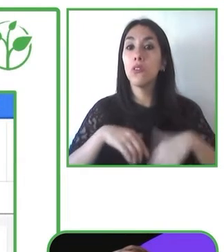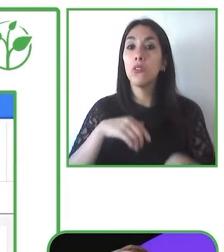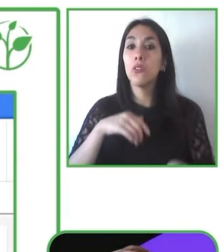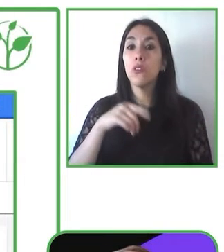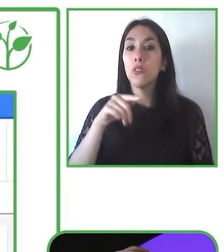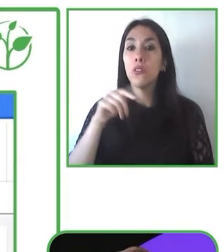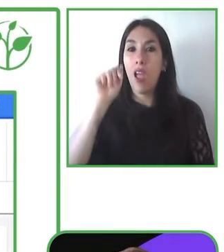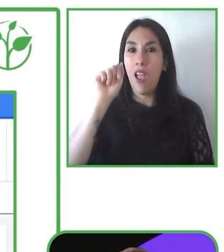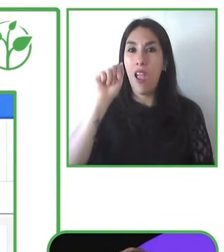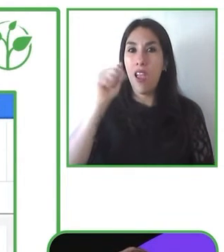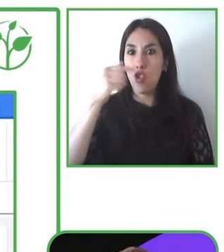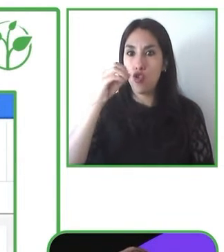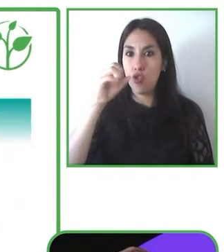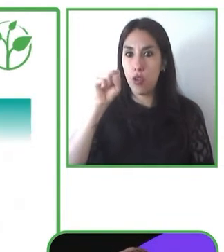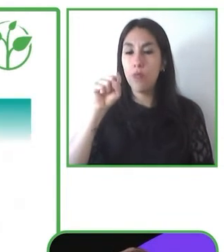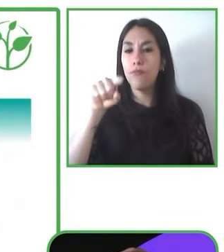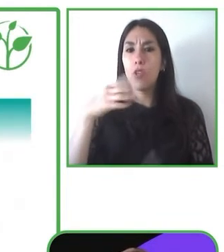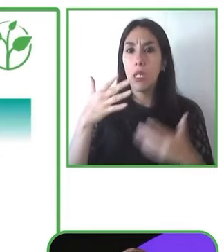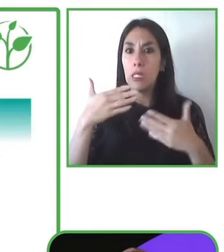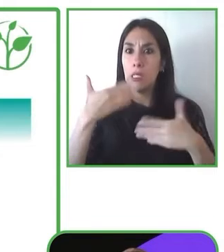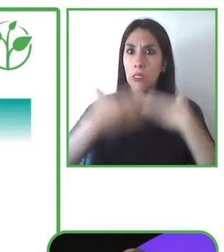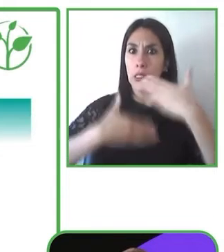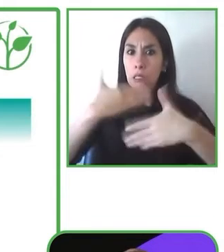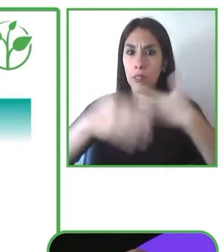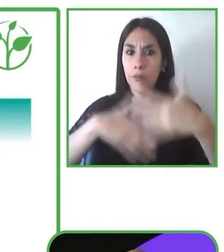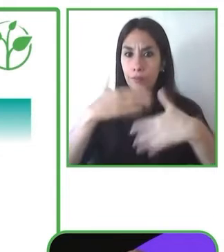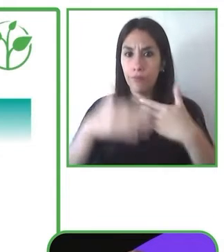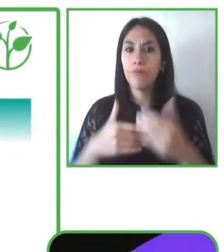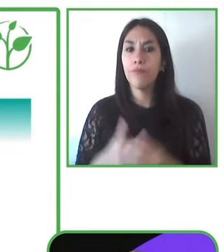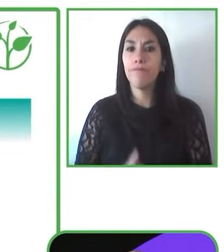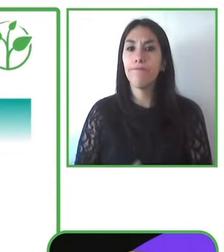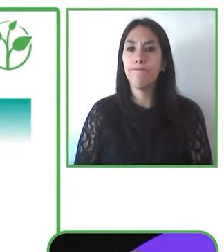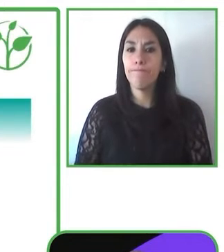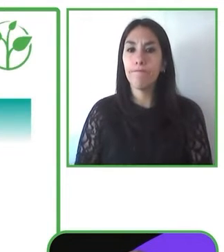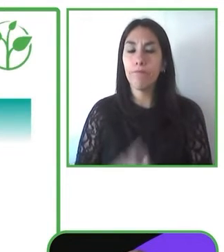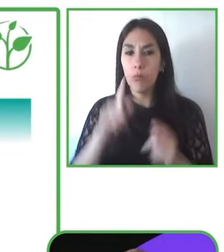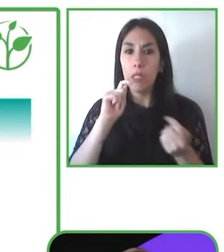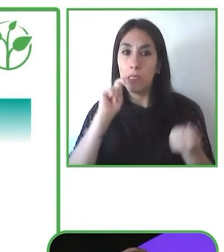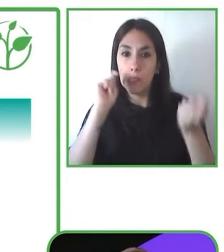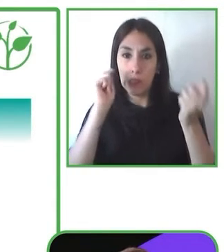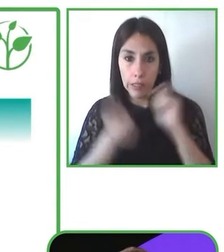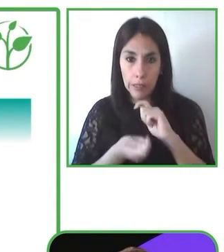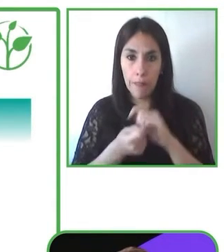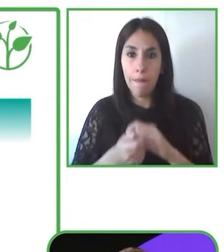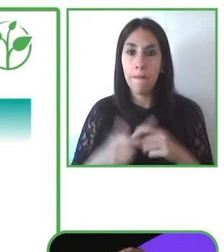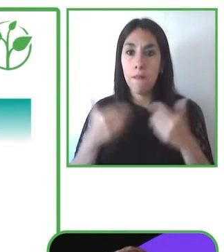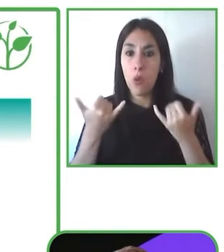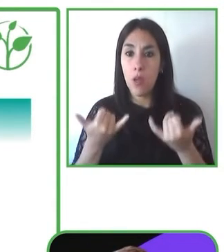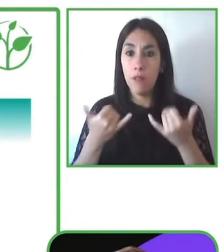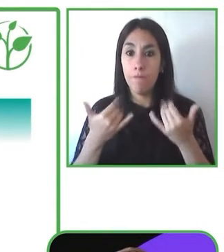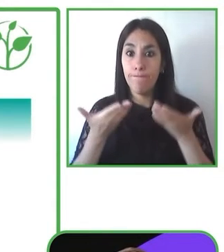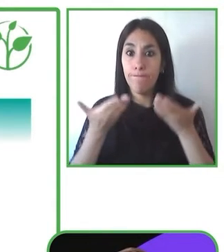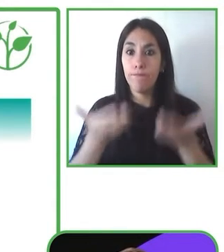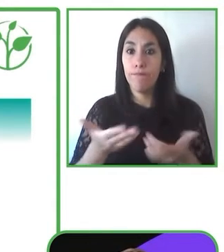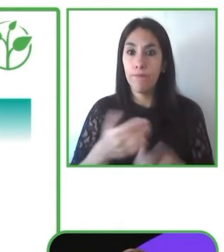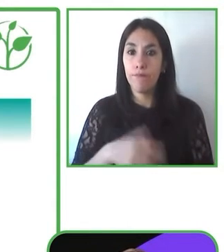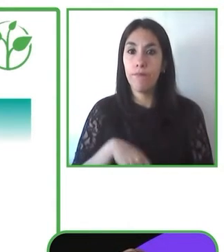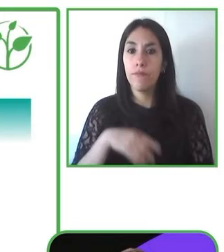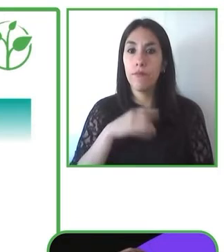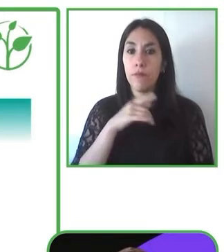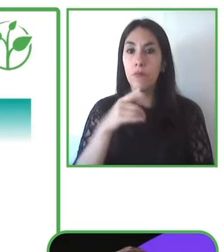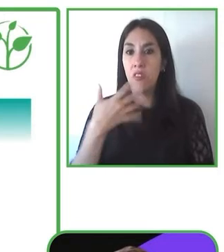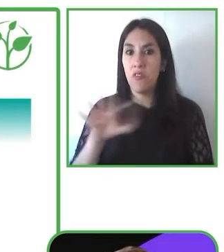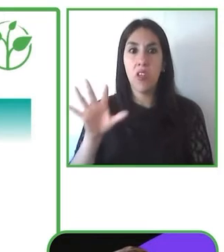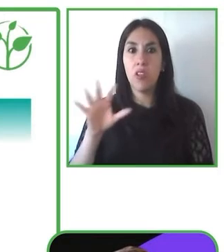permitiendo la transformación para nuestros clientes. Siguiente, por favor. Esto refleja nuestro